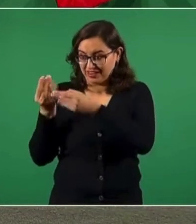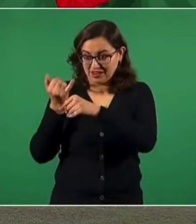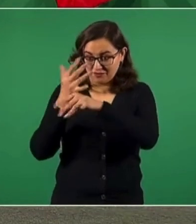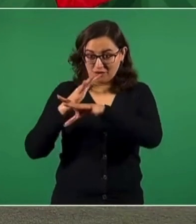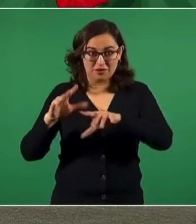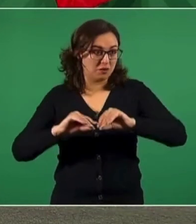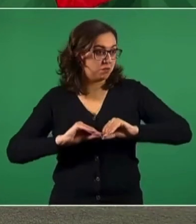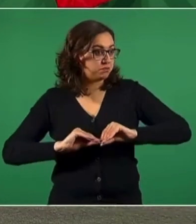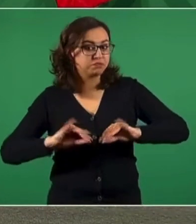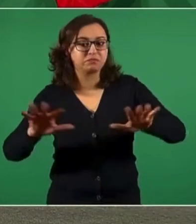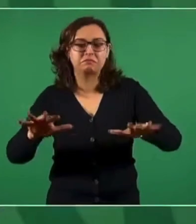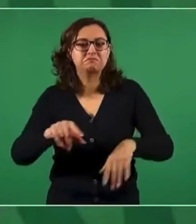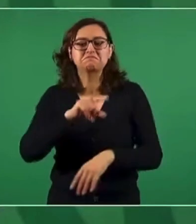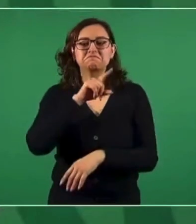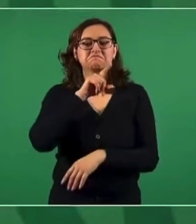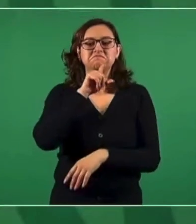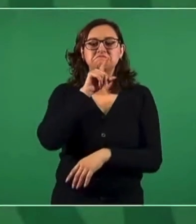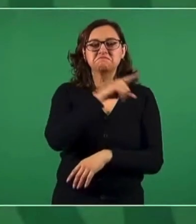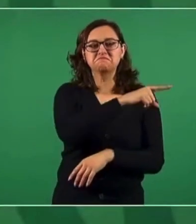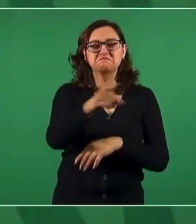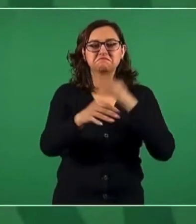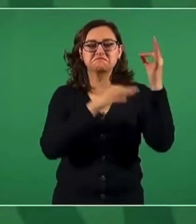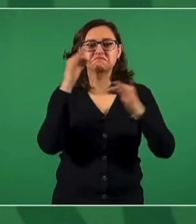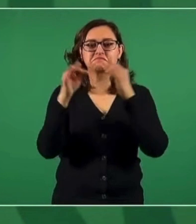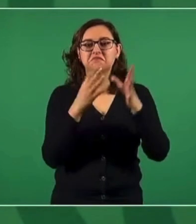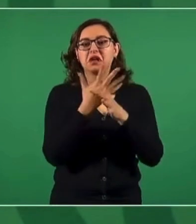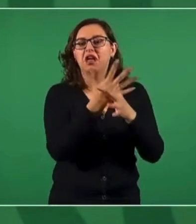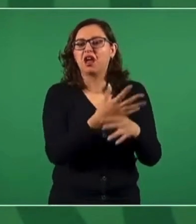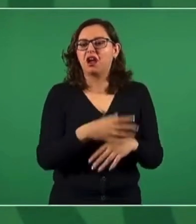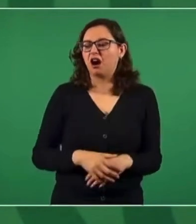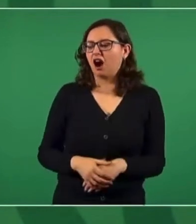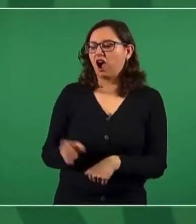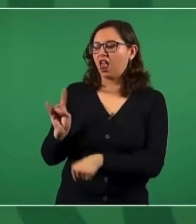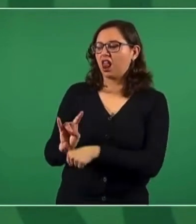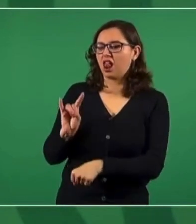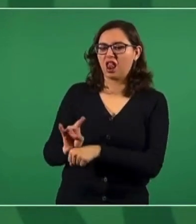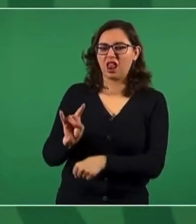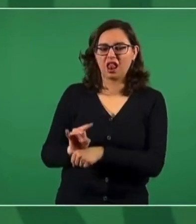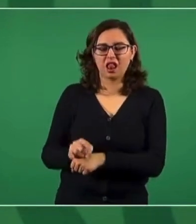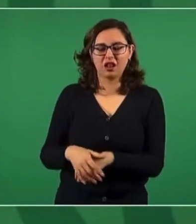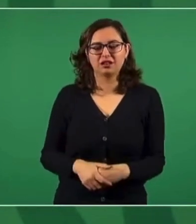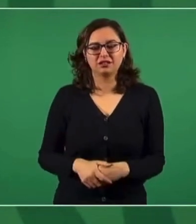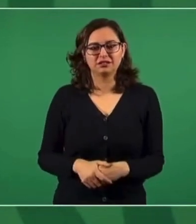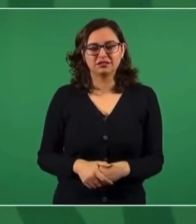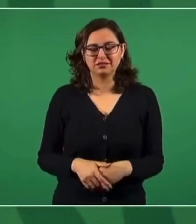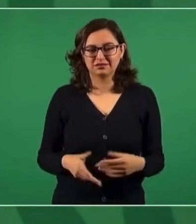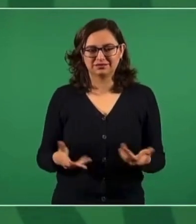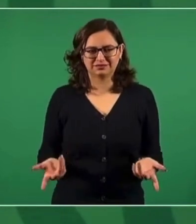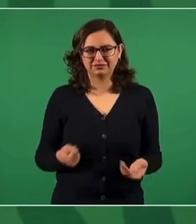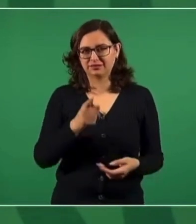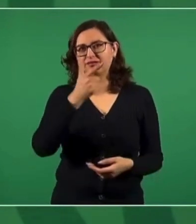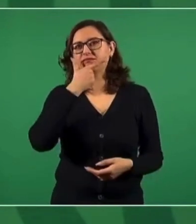cómo fue, hablaron de que era un montaje. Un poco lo que esta revista inglesa, porque tampoco hay mucha